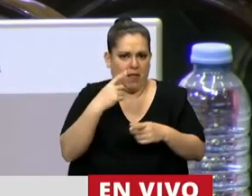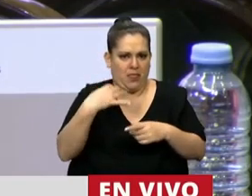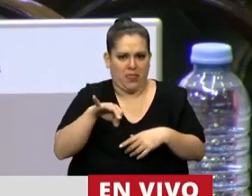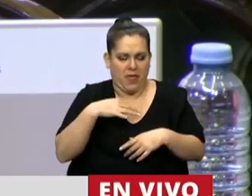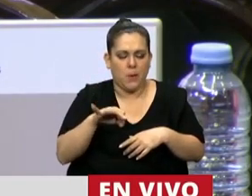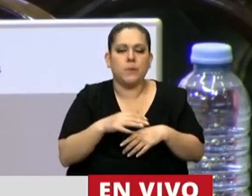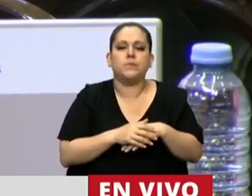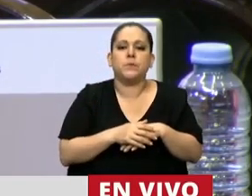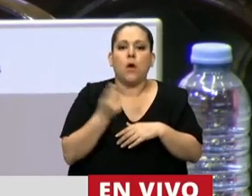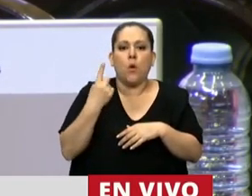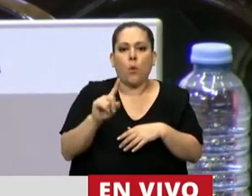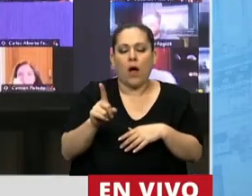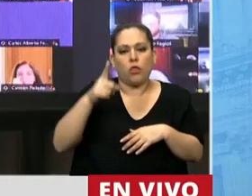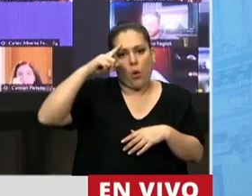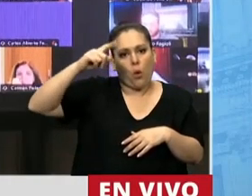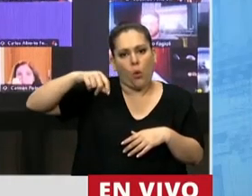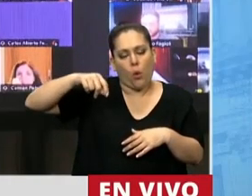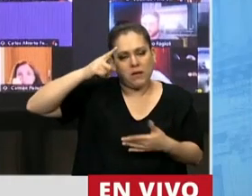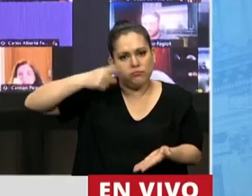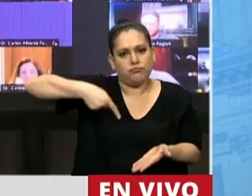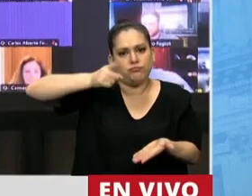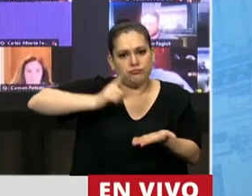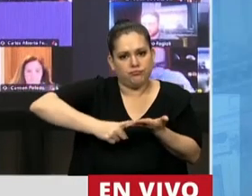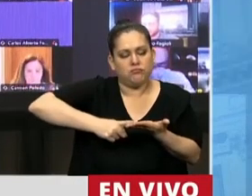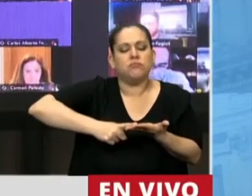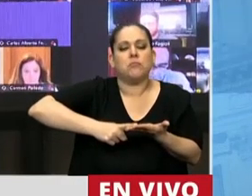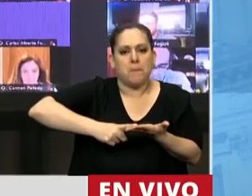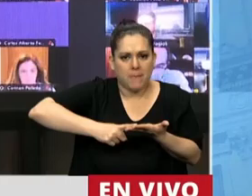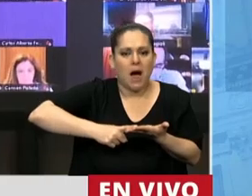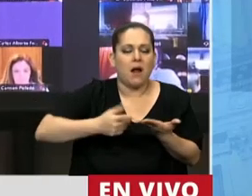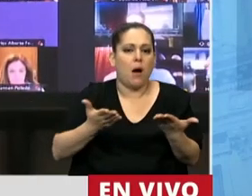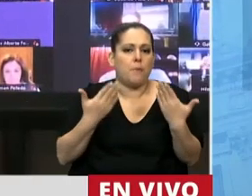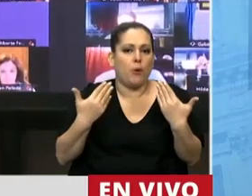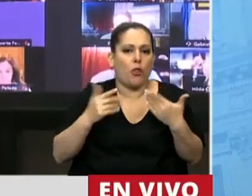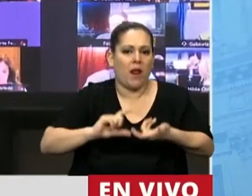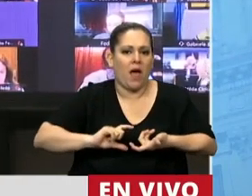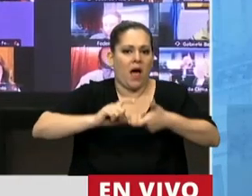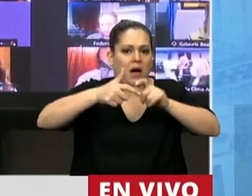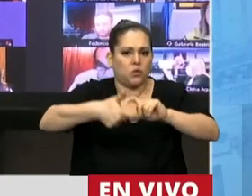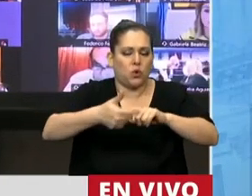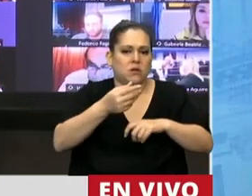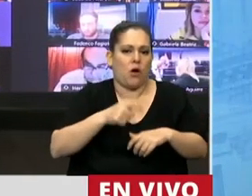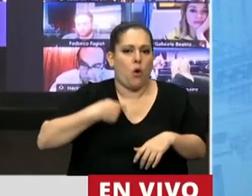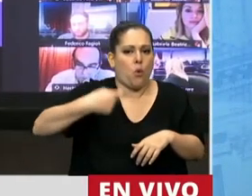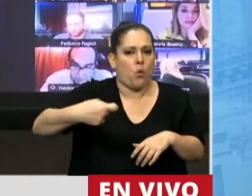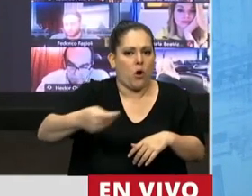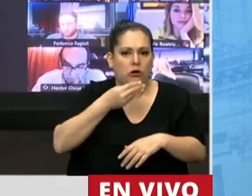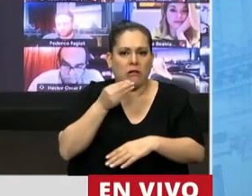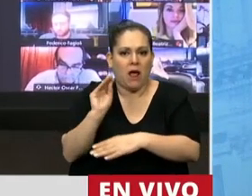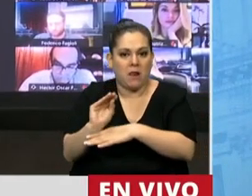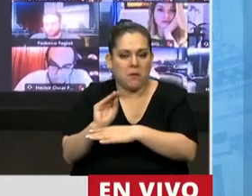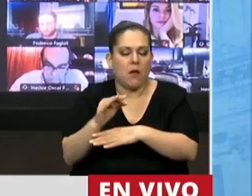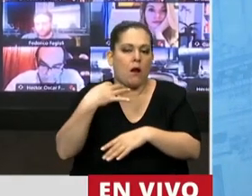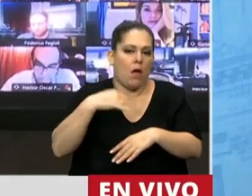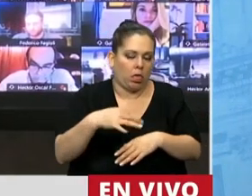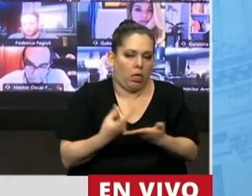fijan sentencia jueces y juezas, para poder actualizar esta cuota alimentaria, hay que hacer un nuevo reclamo